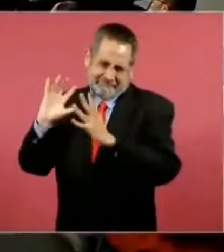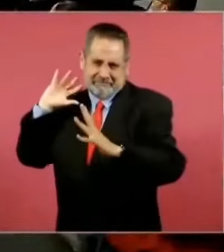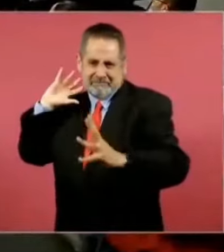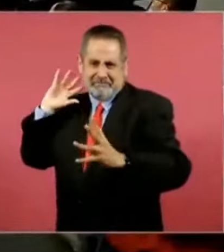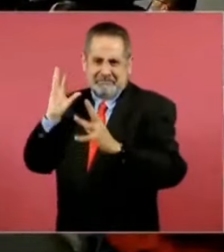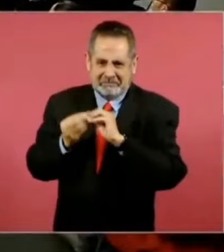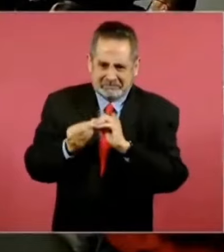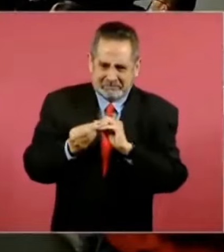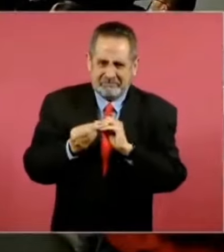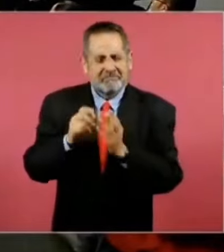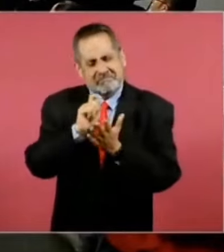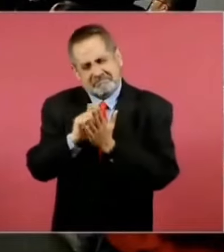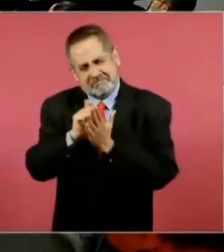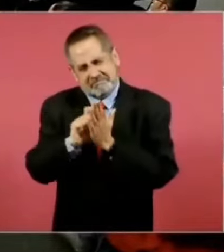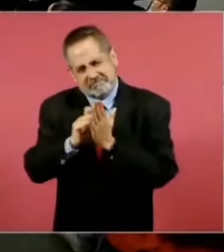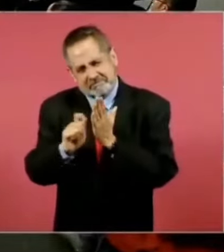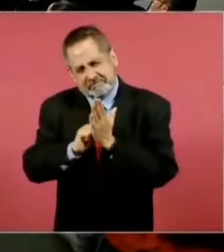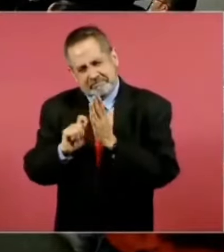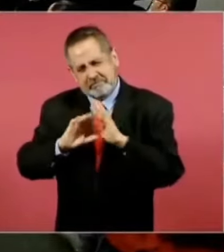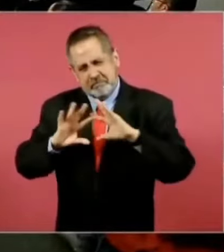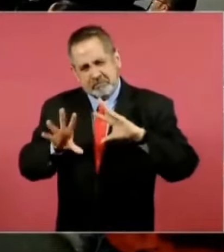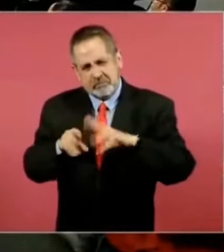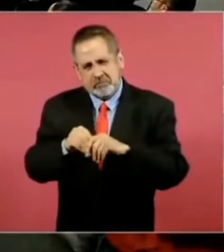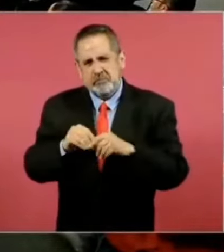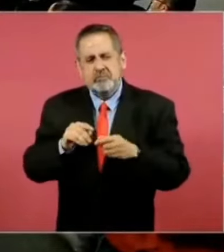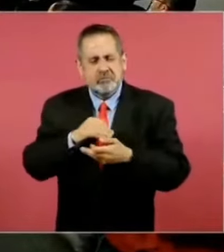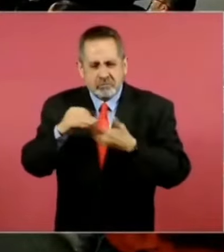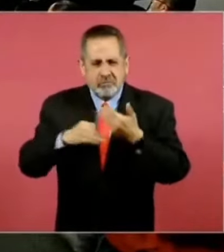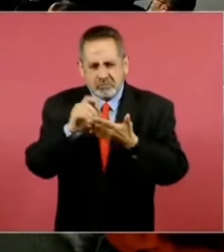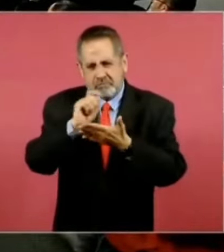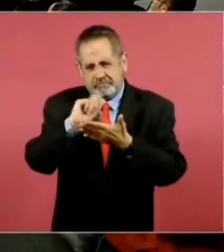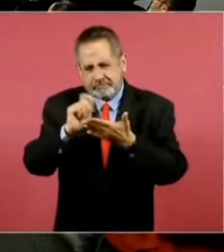de todo desde que empecé,